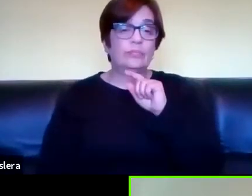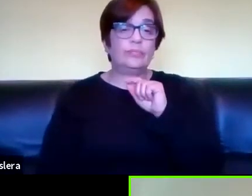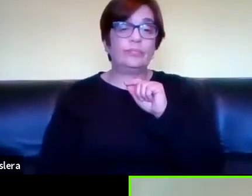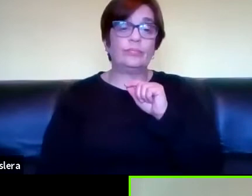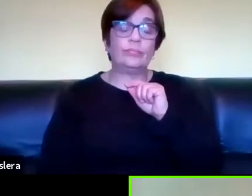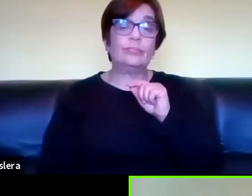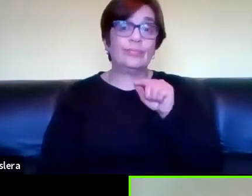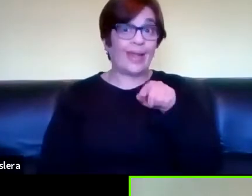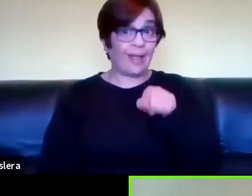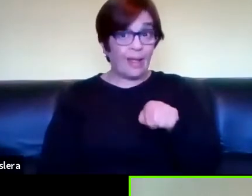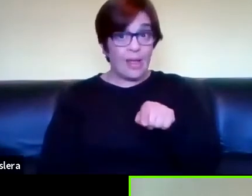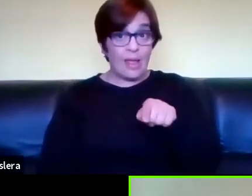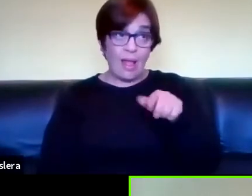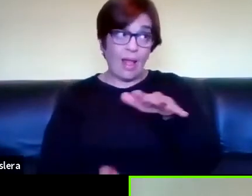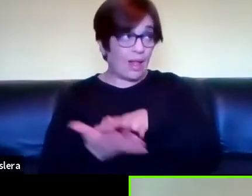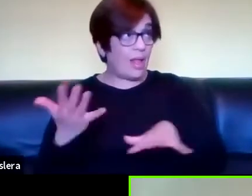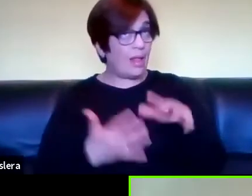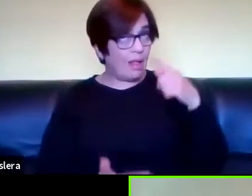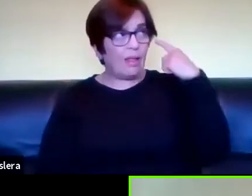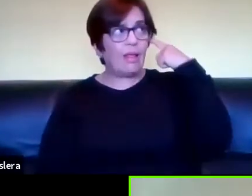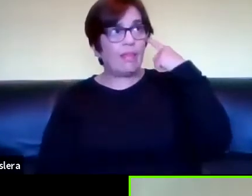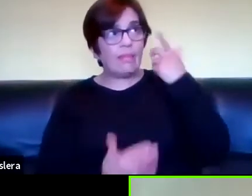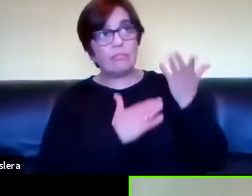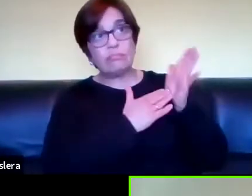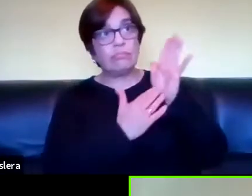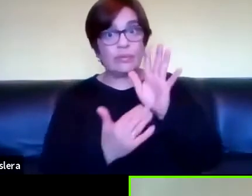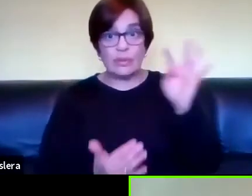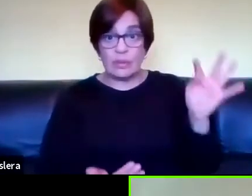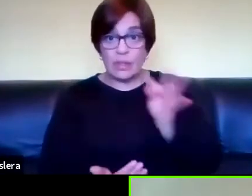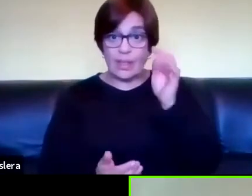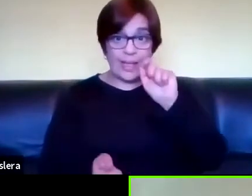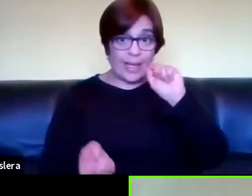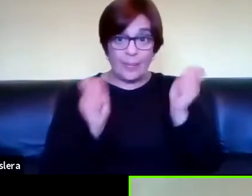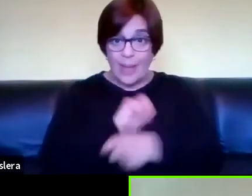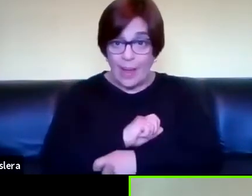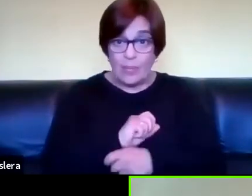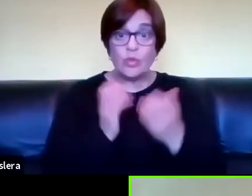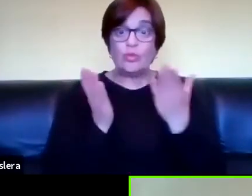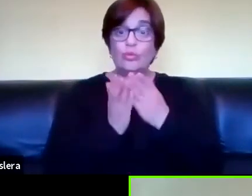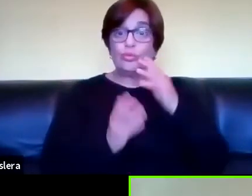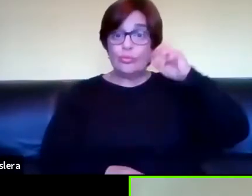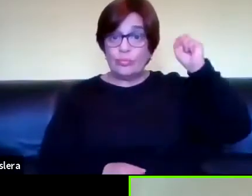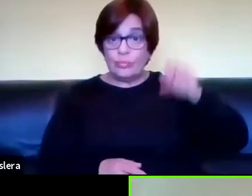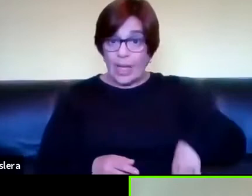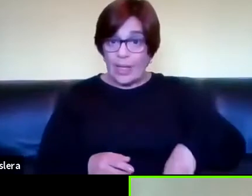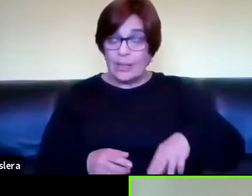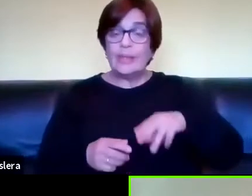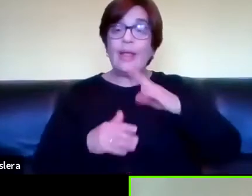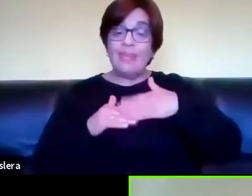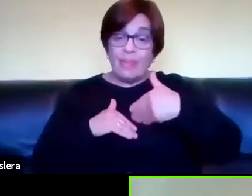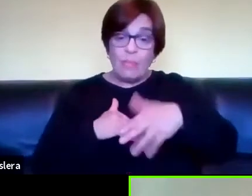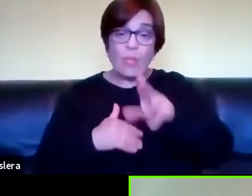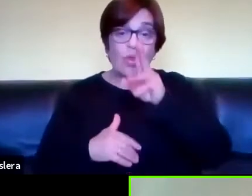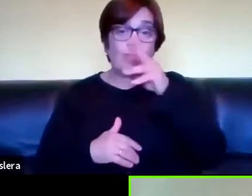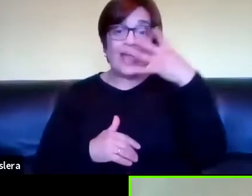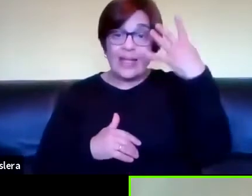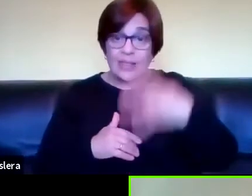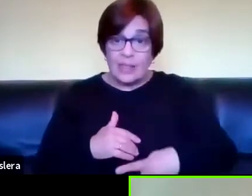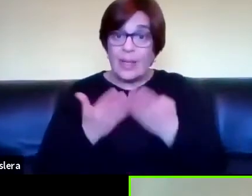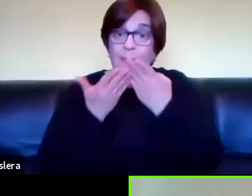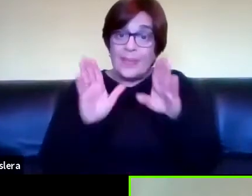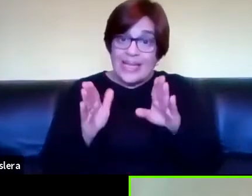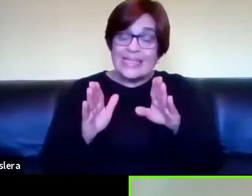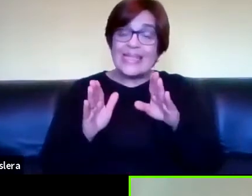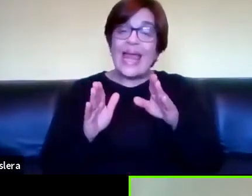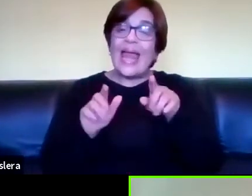con este marco teórico nos permitió modificar el plan de estudios y a partir entonces de 2014 inicia la carrera de